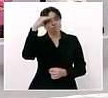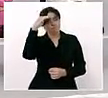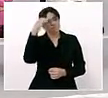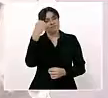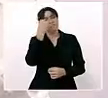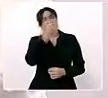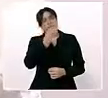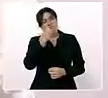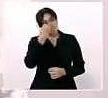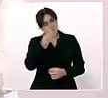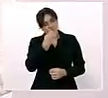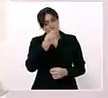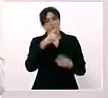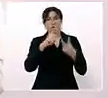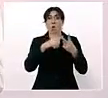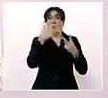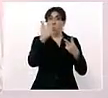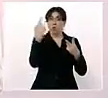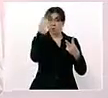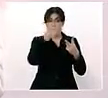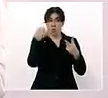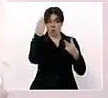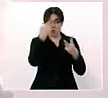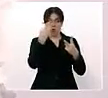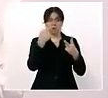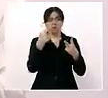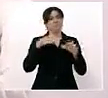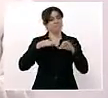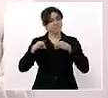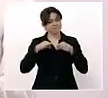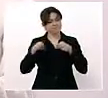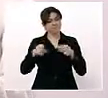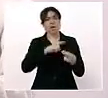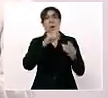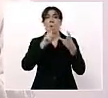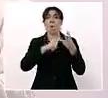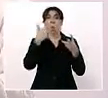ocho para trabajar y ocho para descansar,